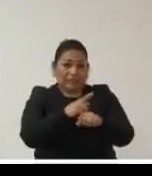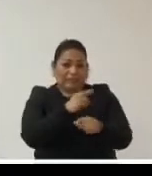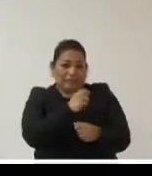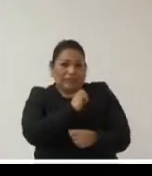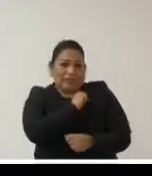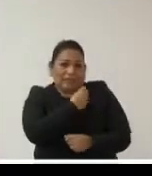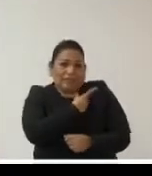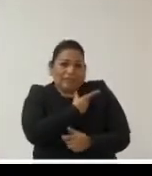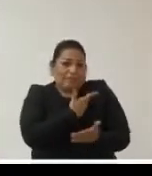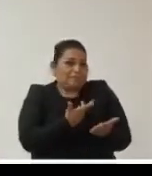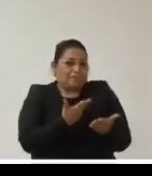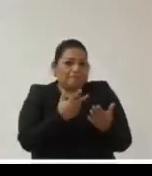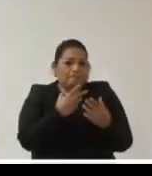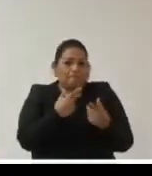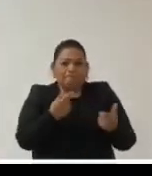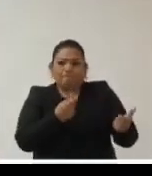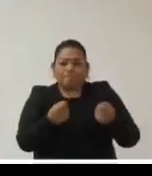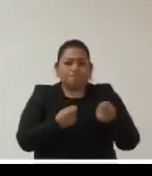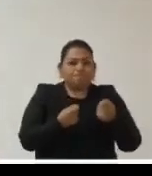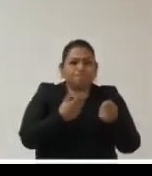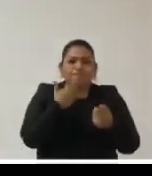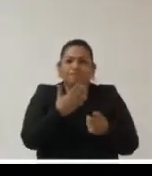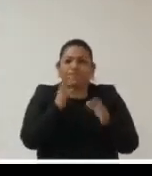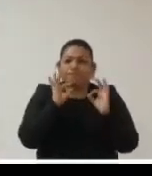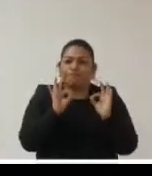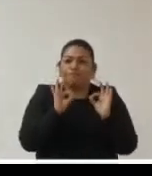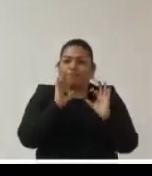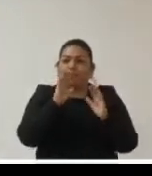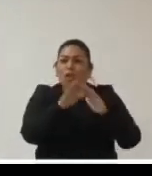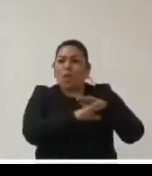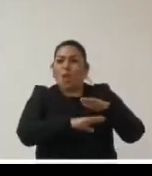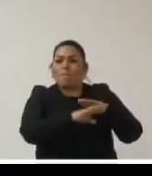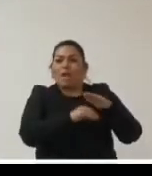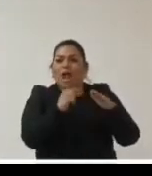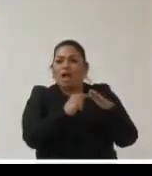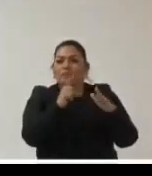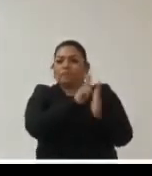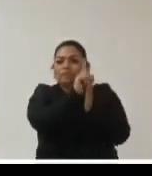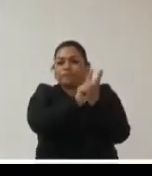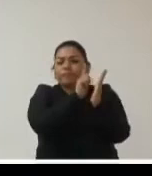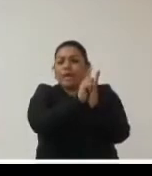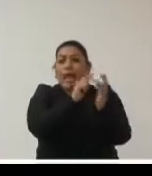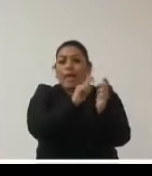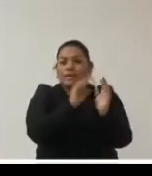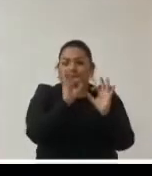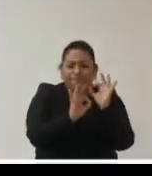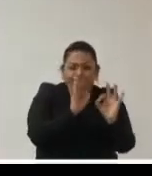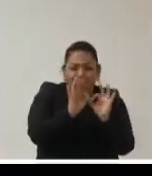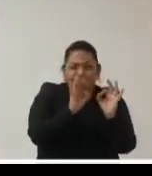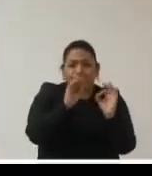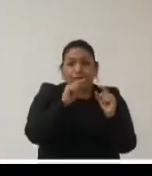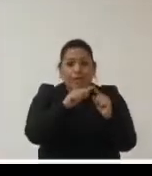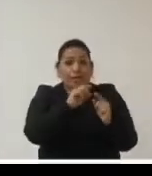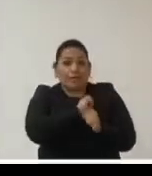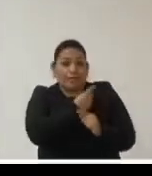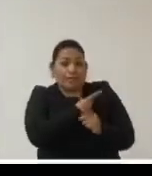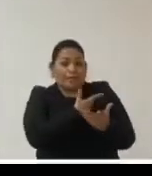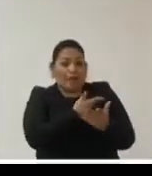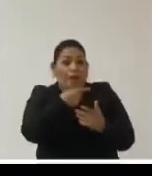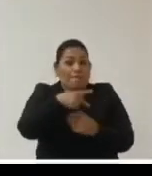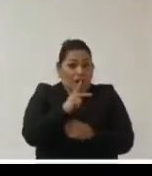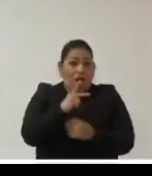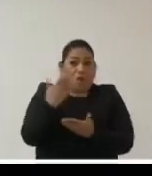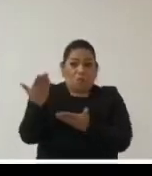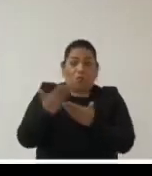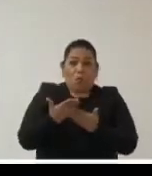tiempo esa flexibilidad estaba bien teniendo en cuenta las bases de legitimación que hay para el tratamiento por las autoridades sanitarias pero también